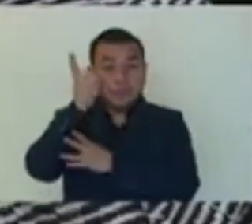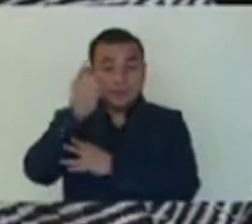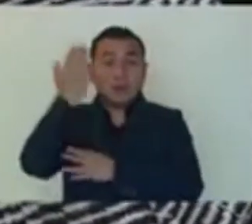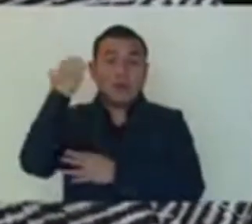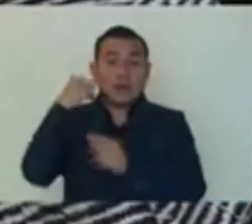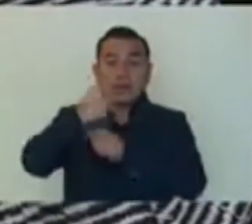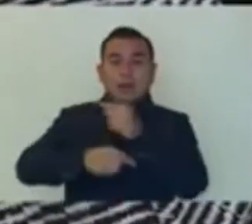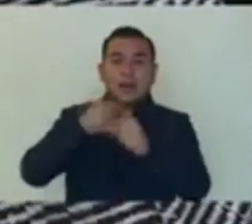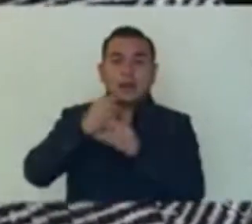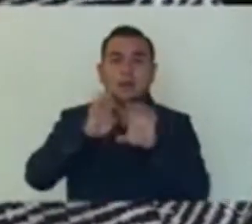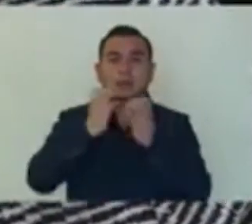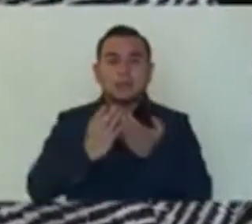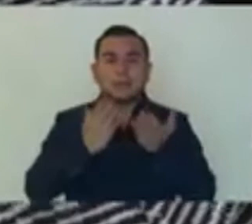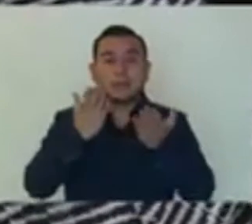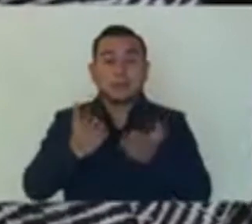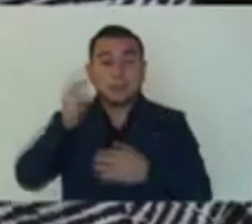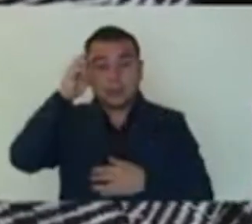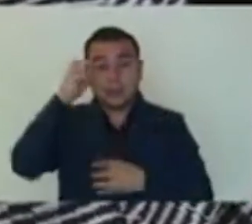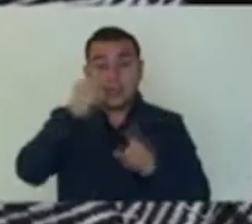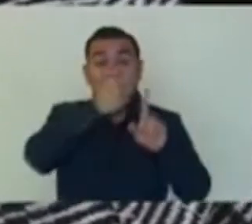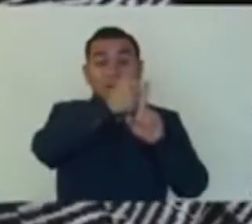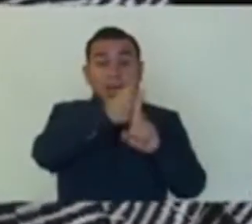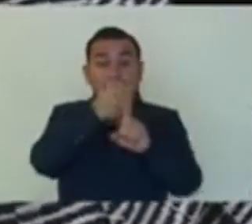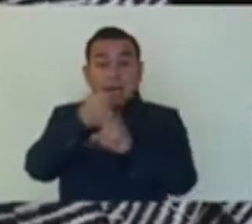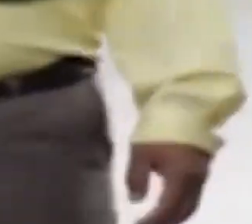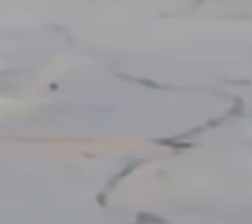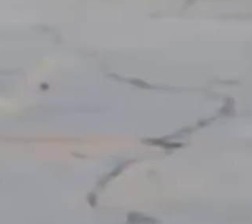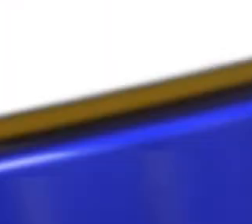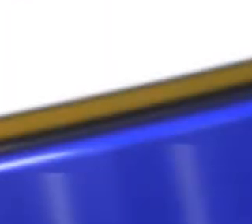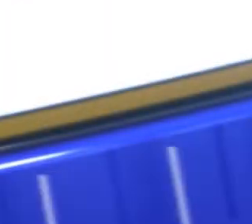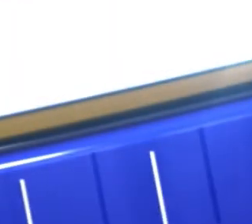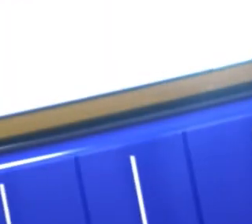por el nivel de contagios. Cada docente va a tener su computadora.